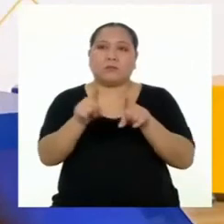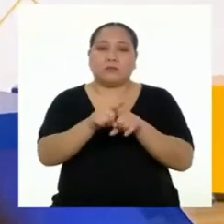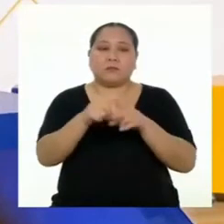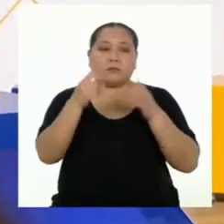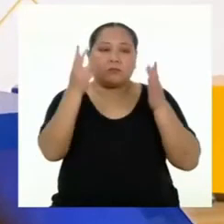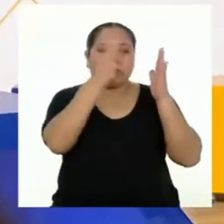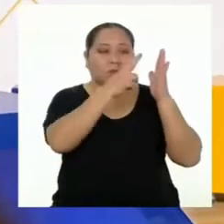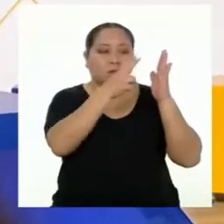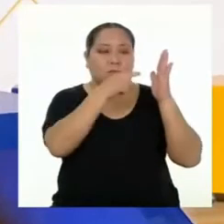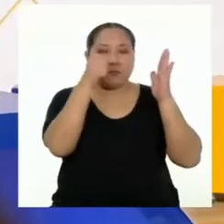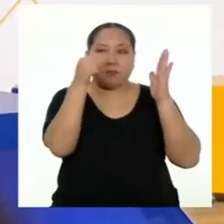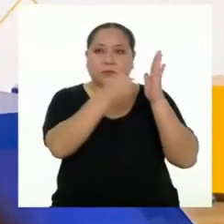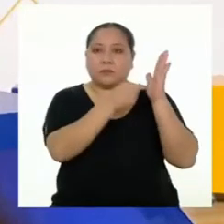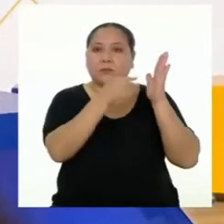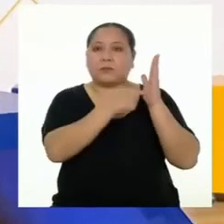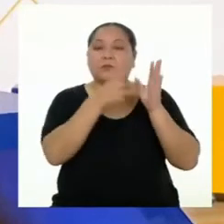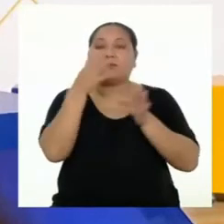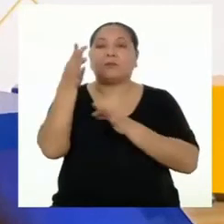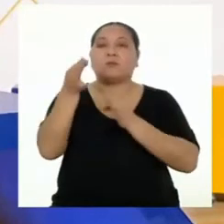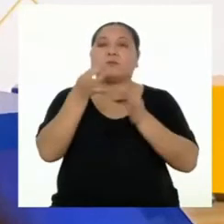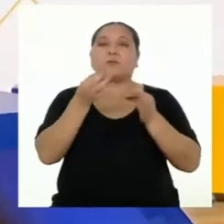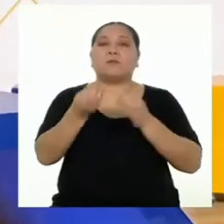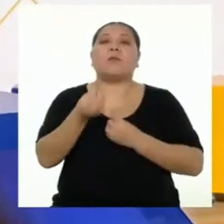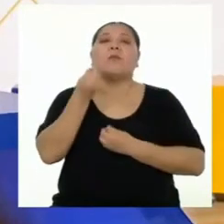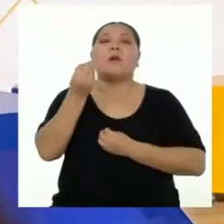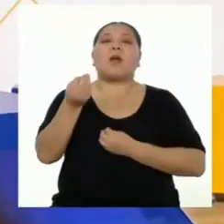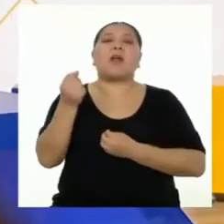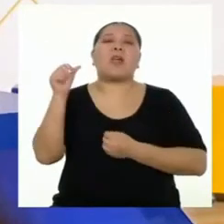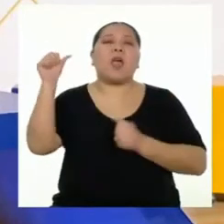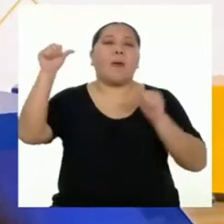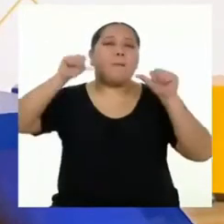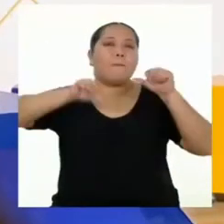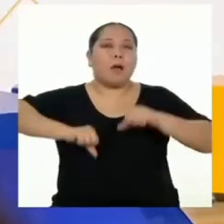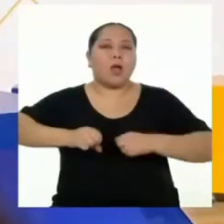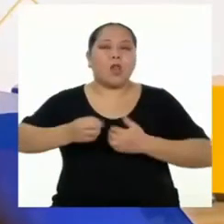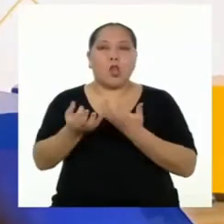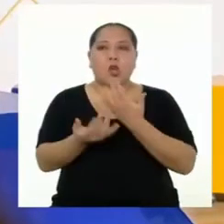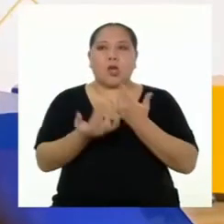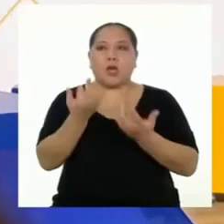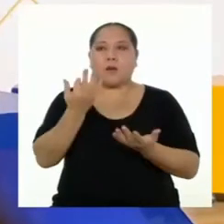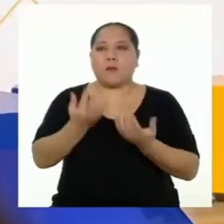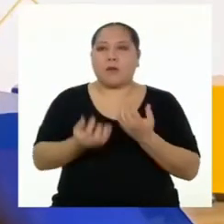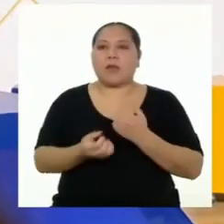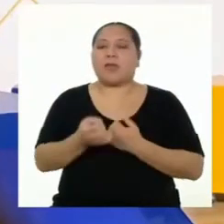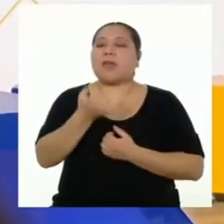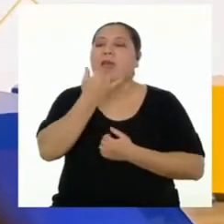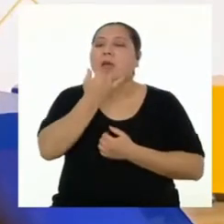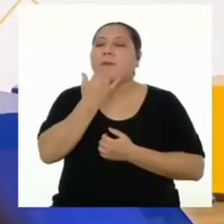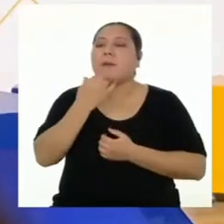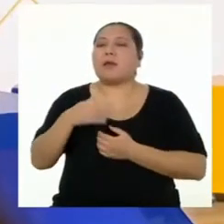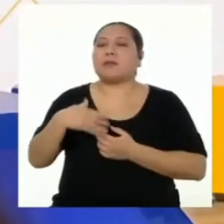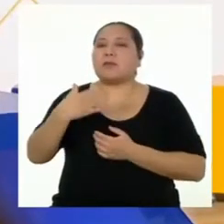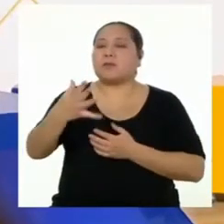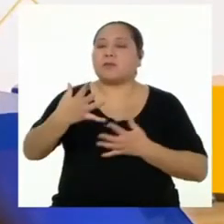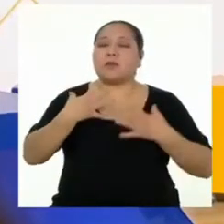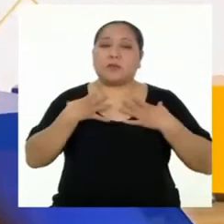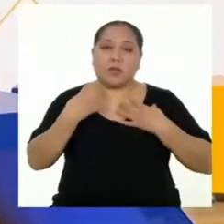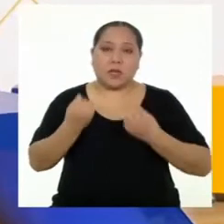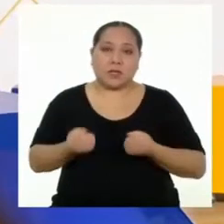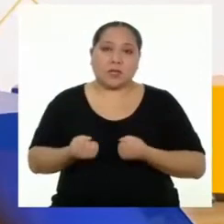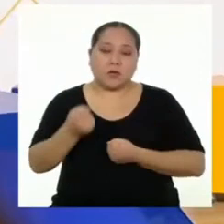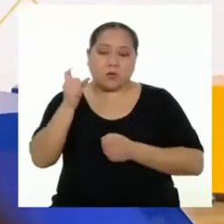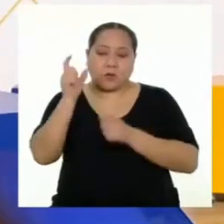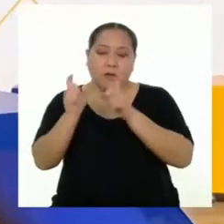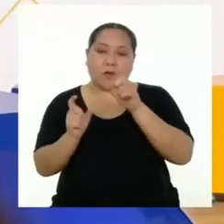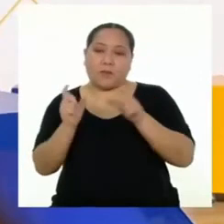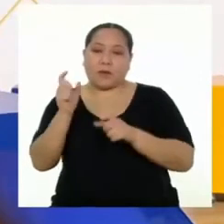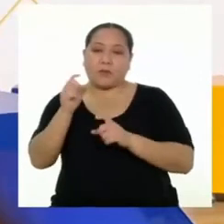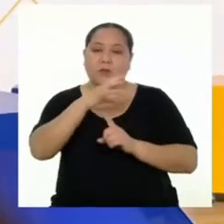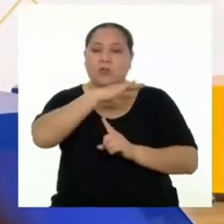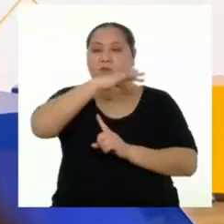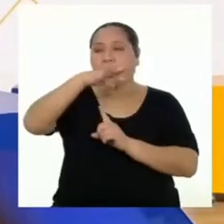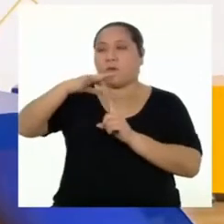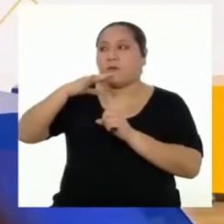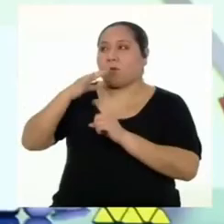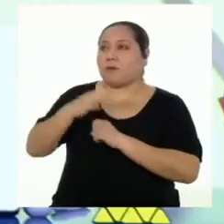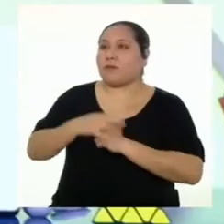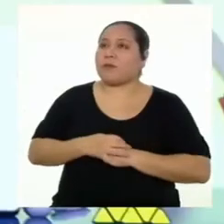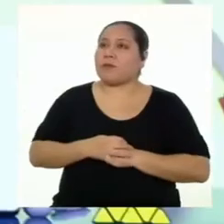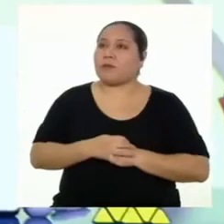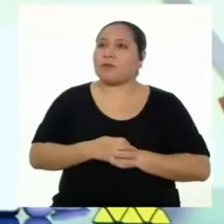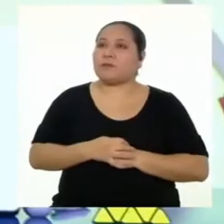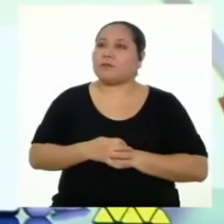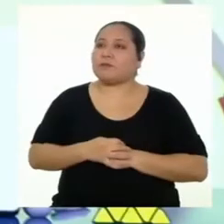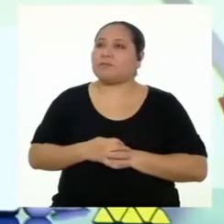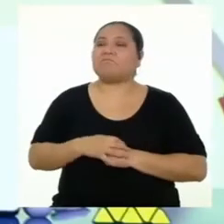dije que la lectura explicaría por qué es malo quemar la basura y los efectos que esto produce en la salud de las personas y el medio ambiente.